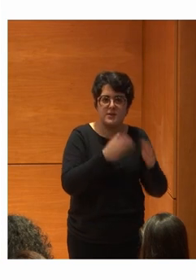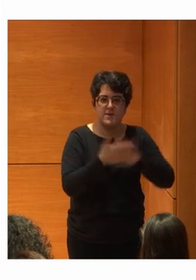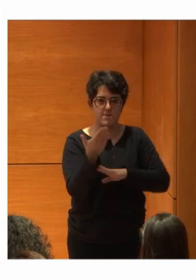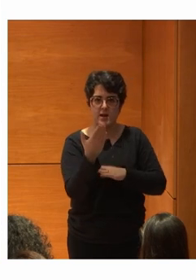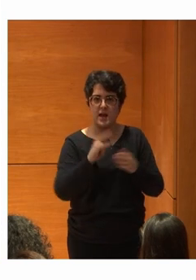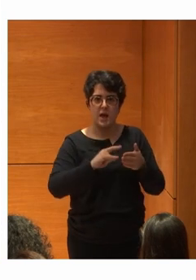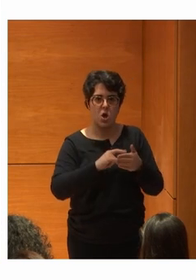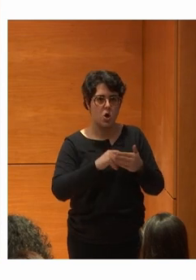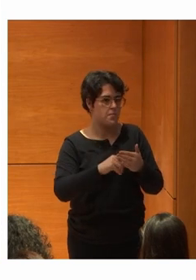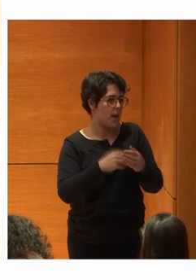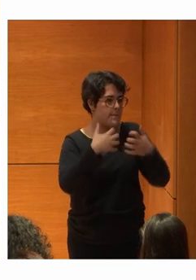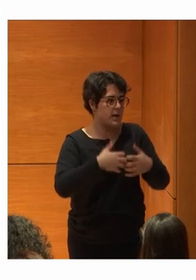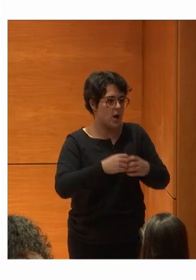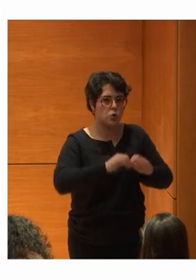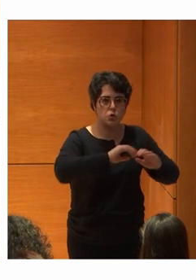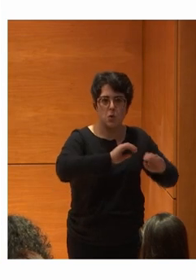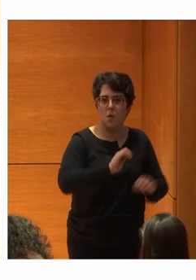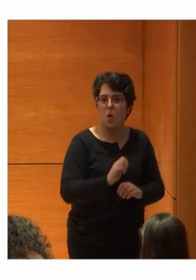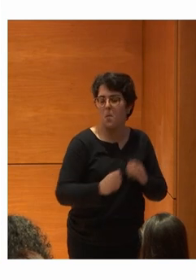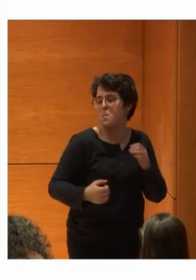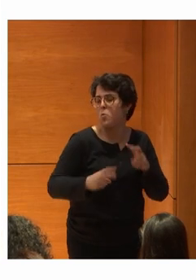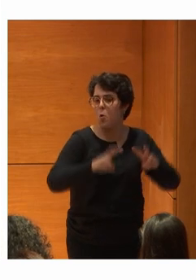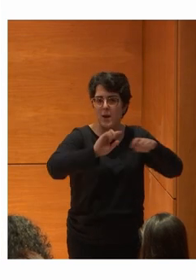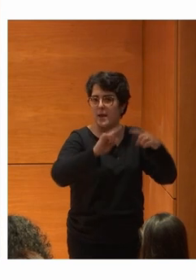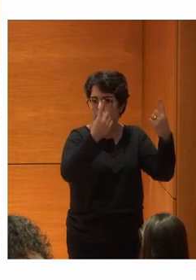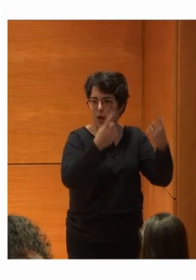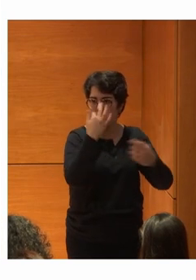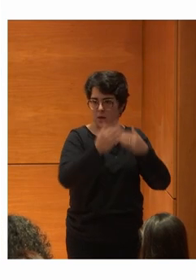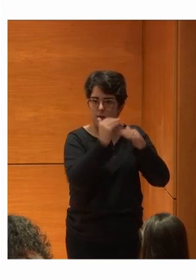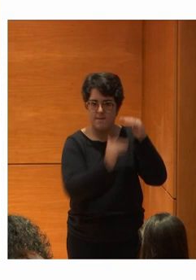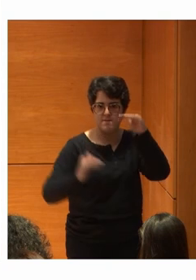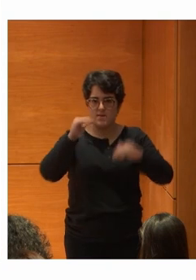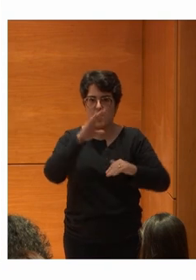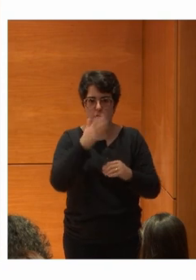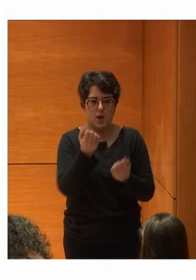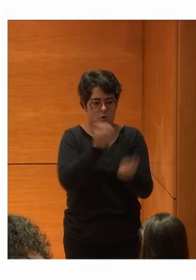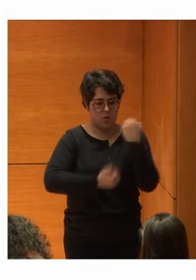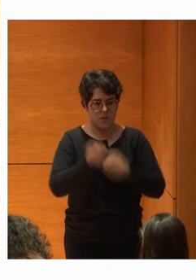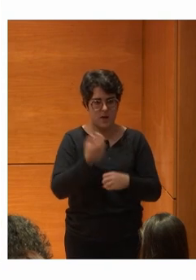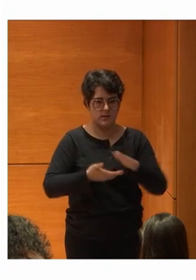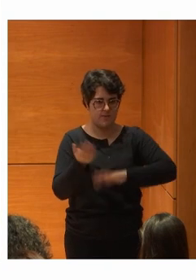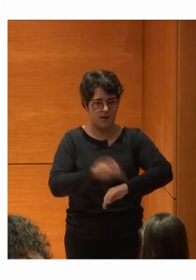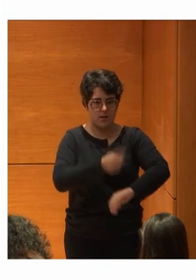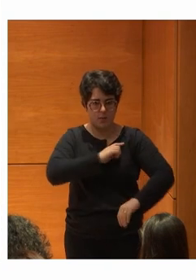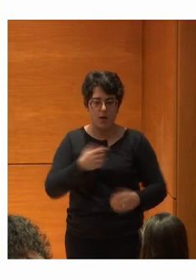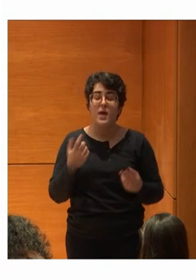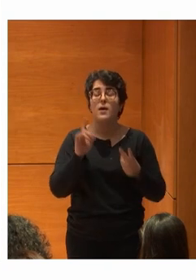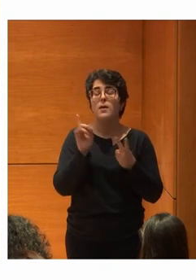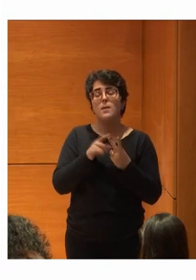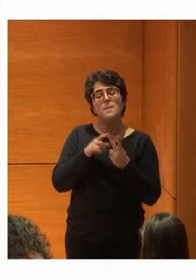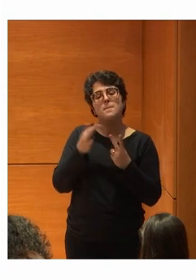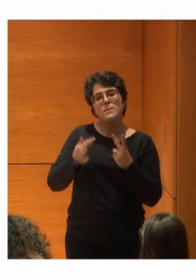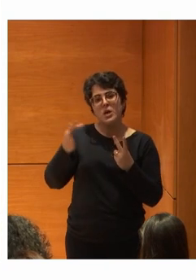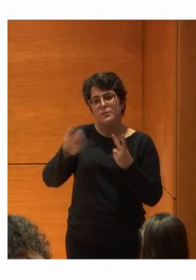Y que supere una brecha económica Porque hay un sobrecoste económico En el sector Y